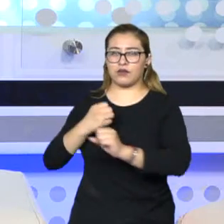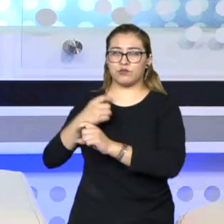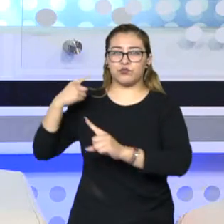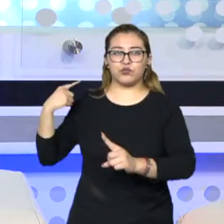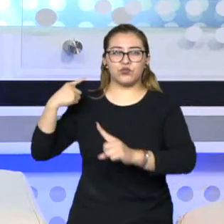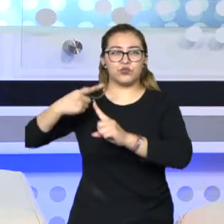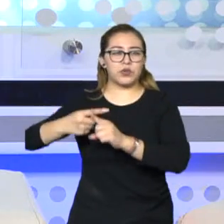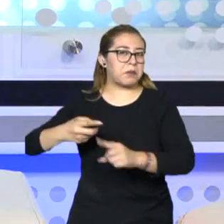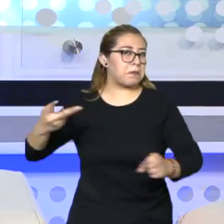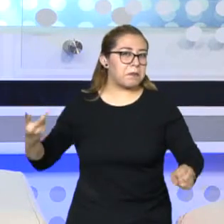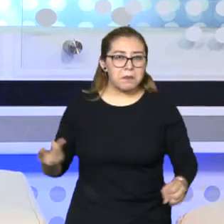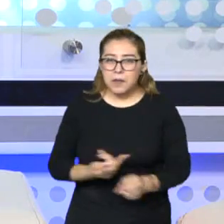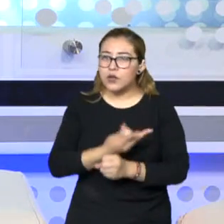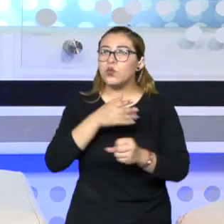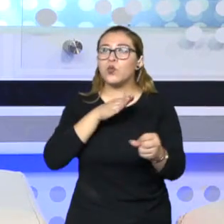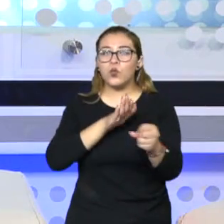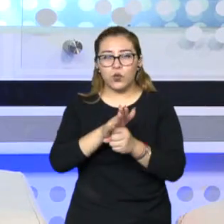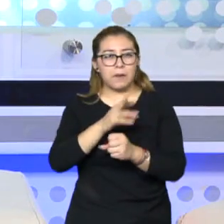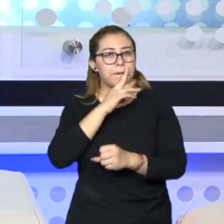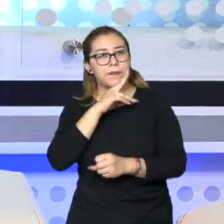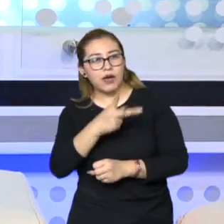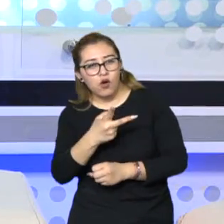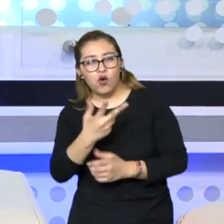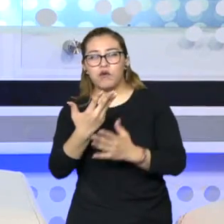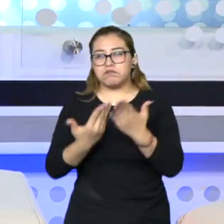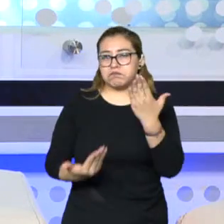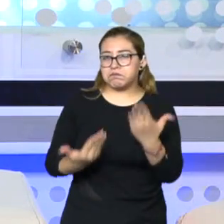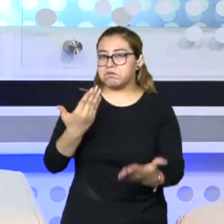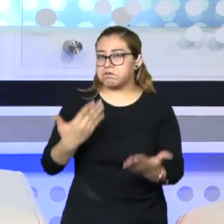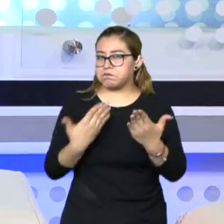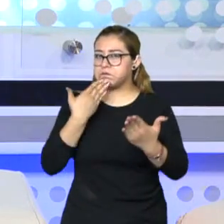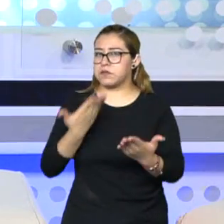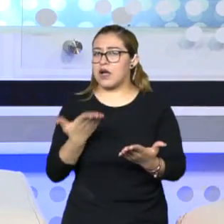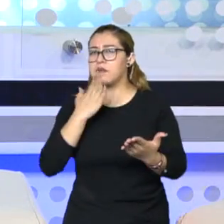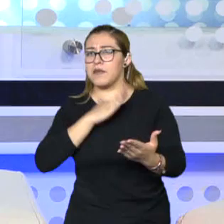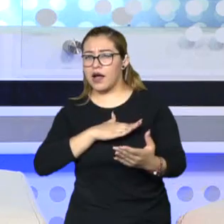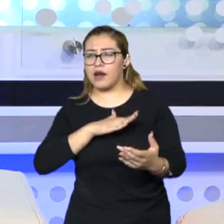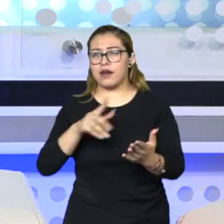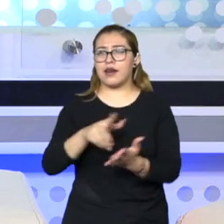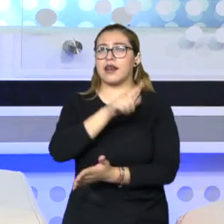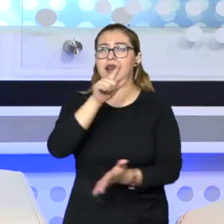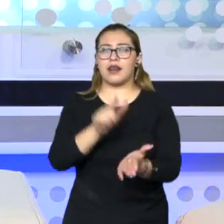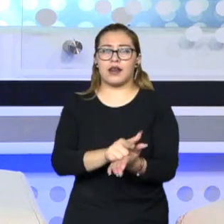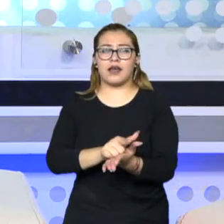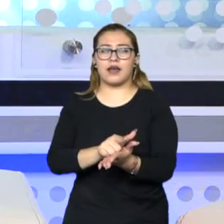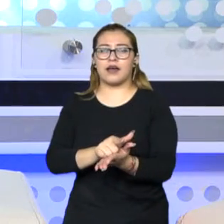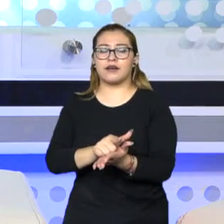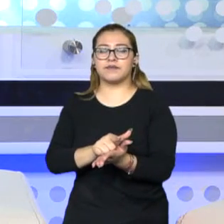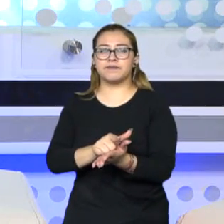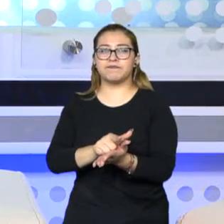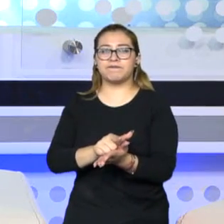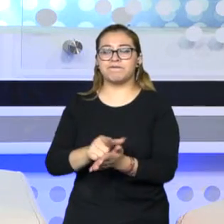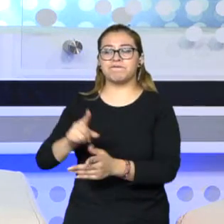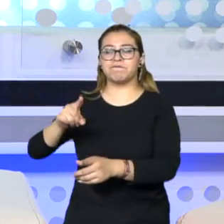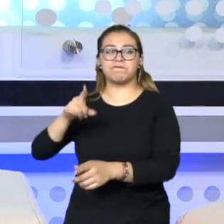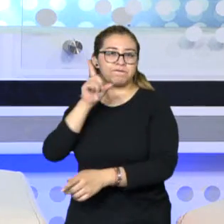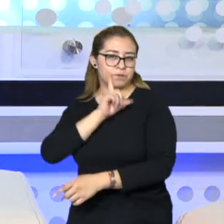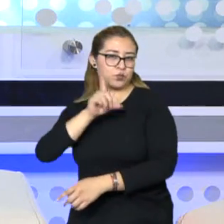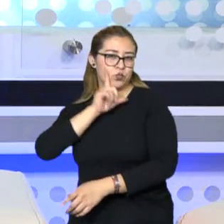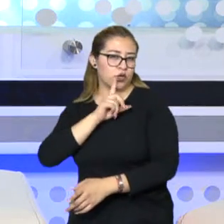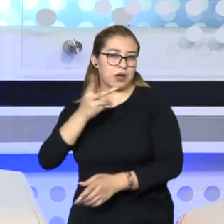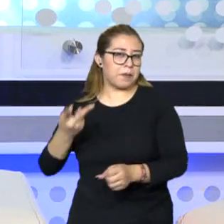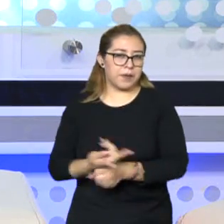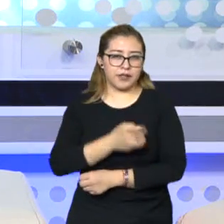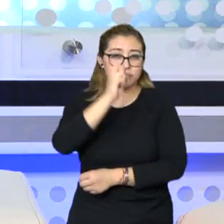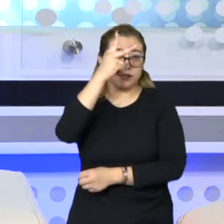¿Cuáles han sido las ventajas y las desventajas de haber decretado precisamente la alerta de género en San Luis Potosí? ¿Qué pasa con